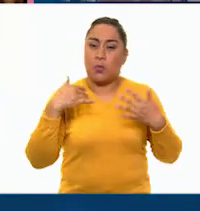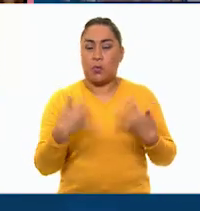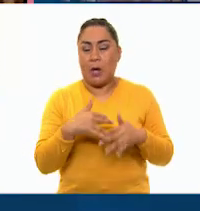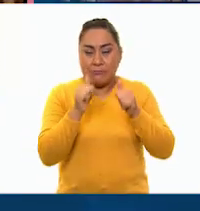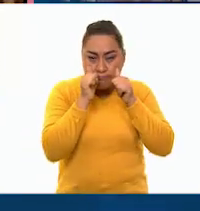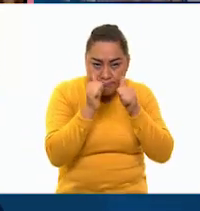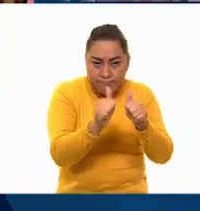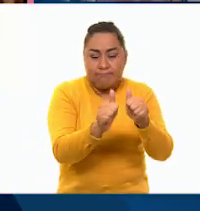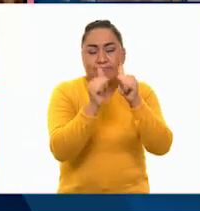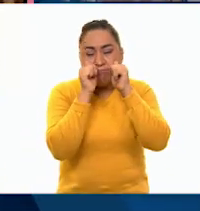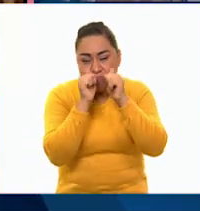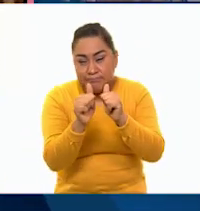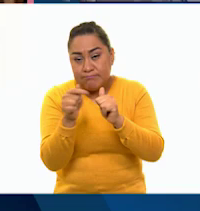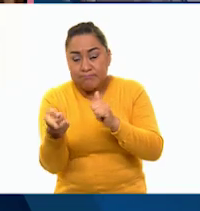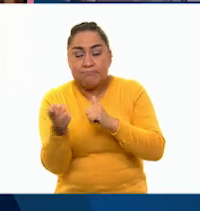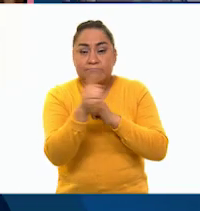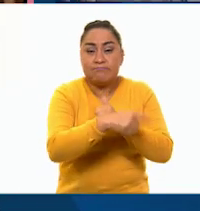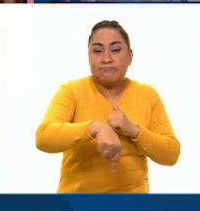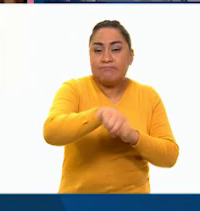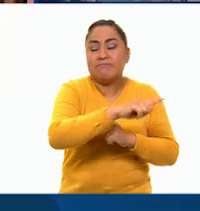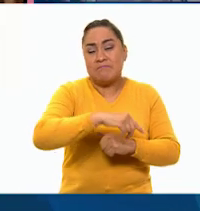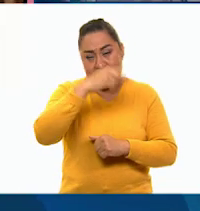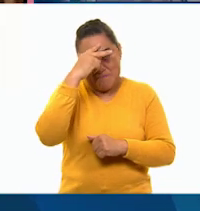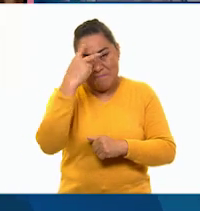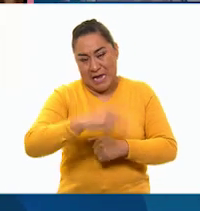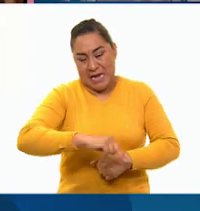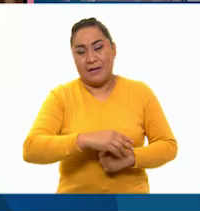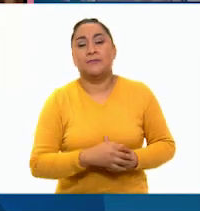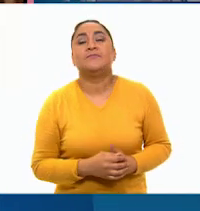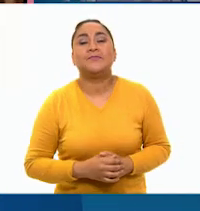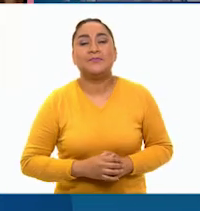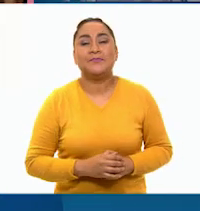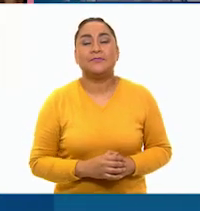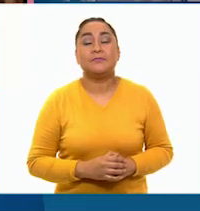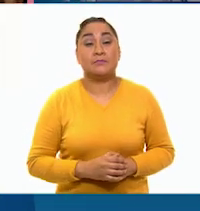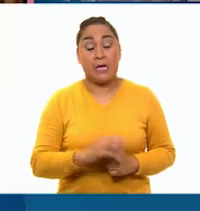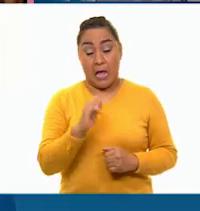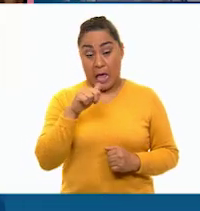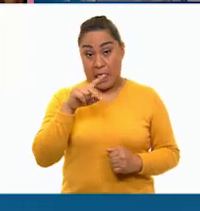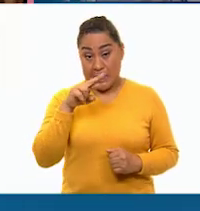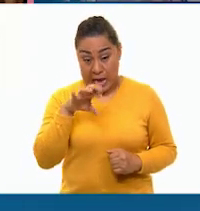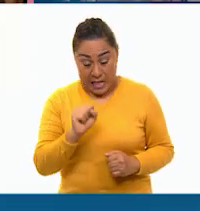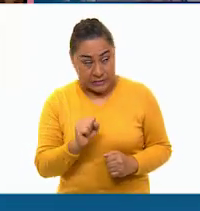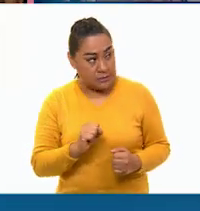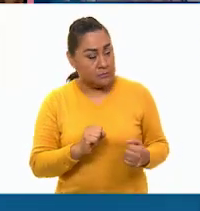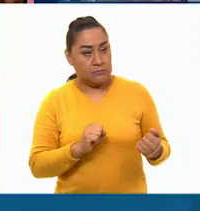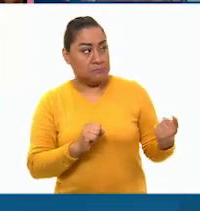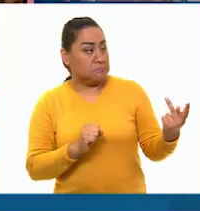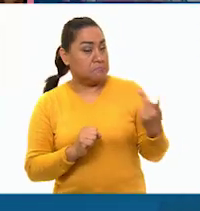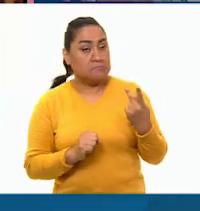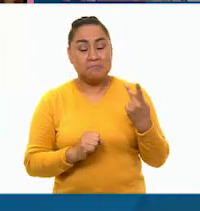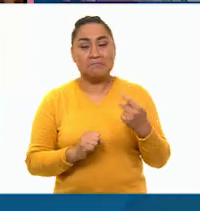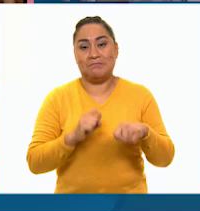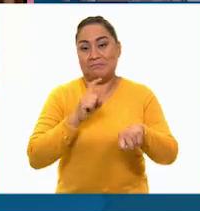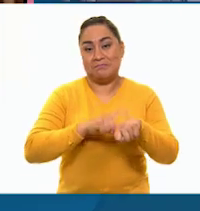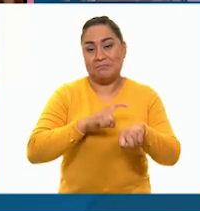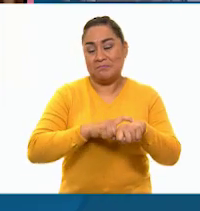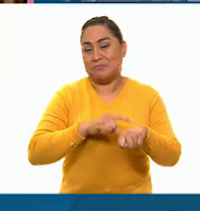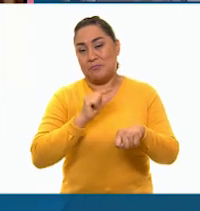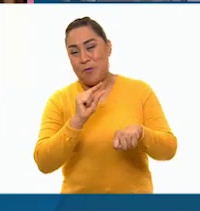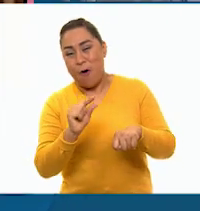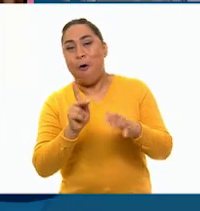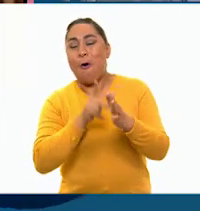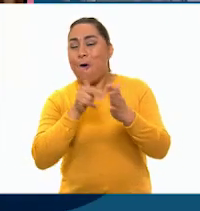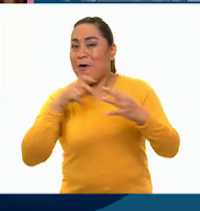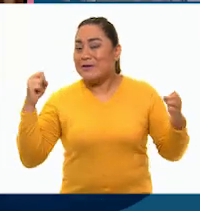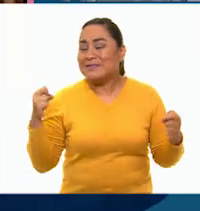los servicios que le ha prestado a la patria. Andrés y yo no tuvimos mucho tiempo para celebrar